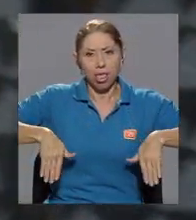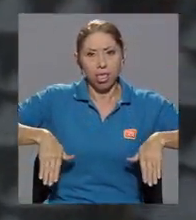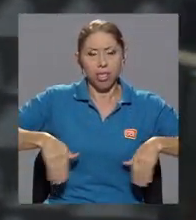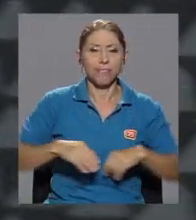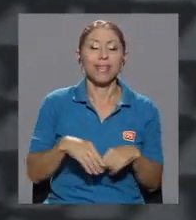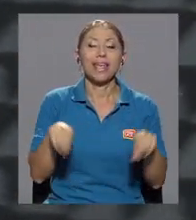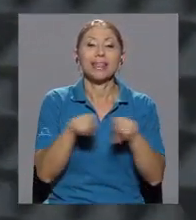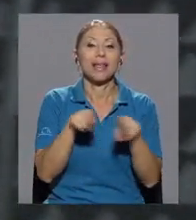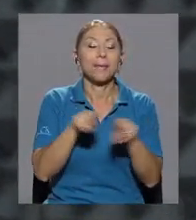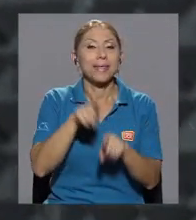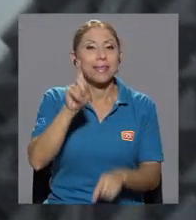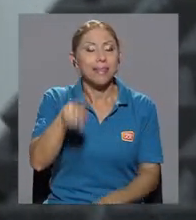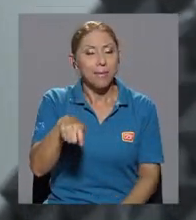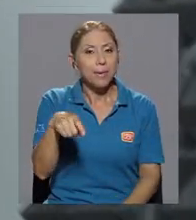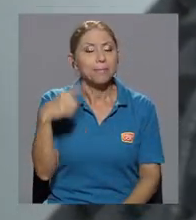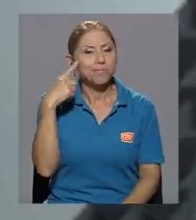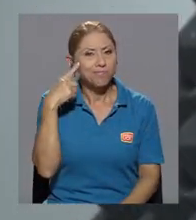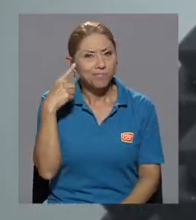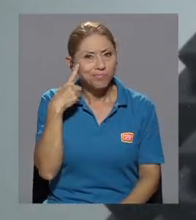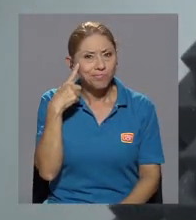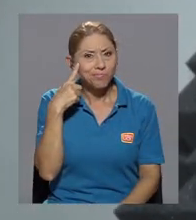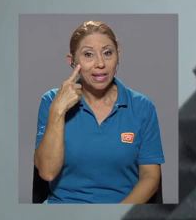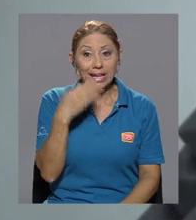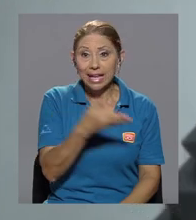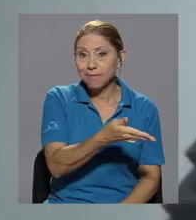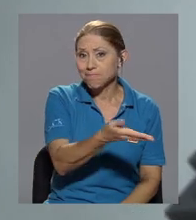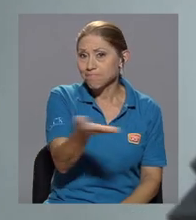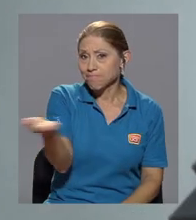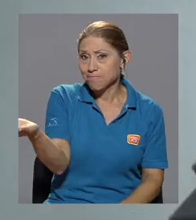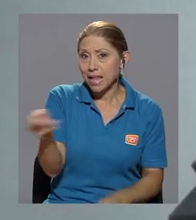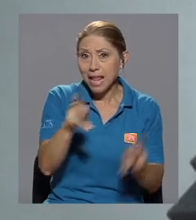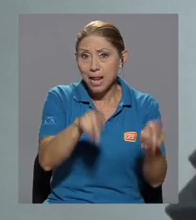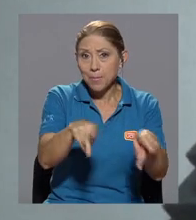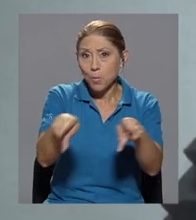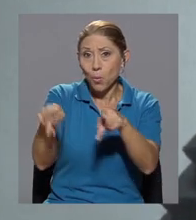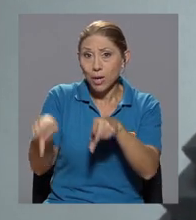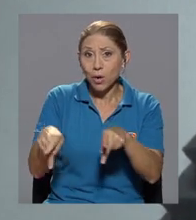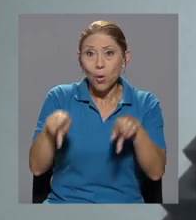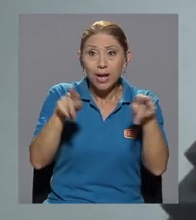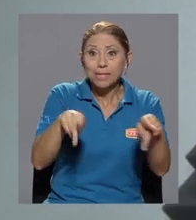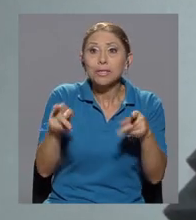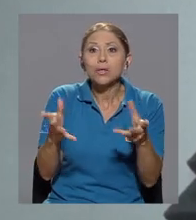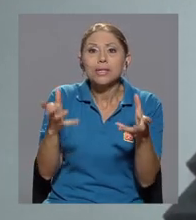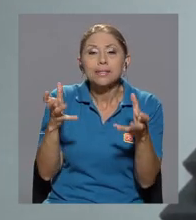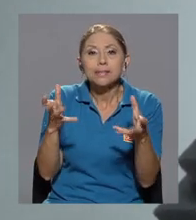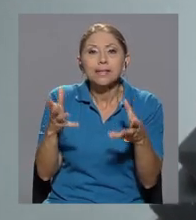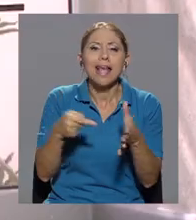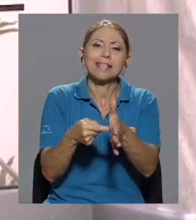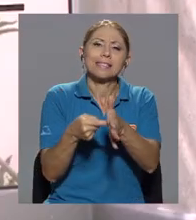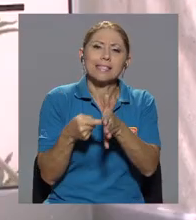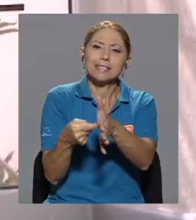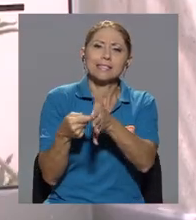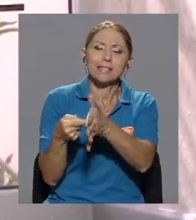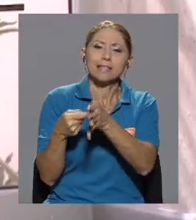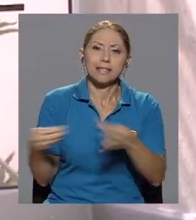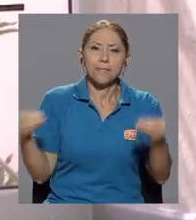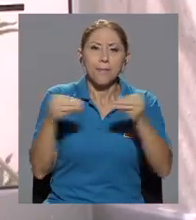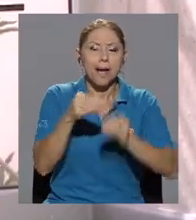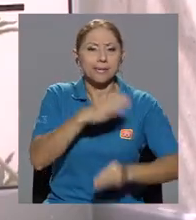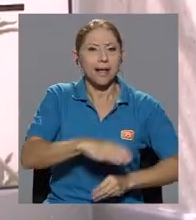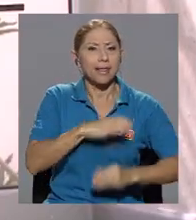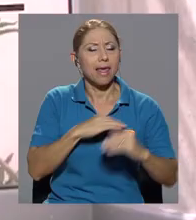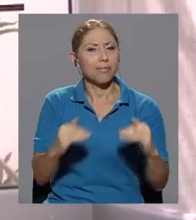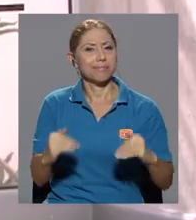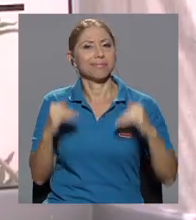habría que considerar el hecho de que el público, digamoslo así, o las audiencias exigían cada vez más un mayor nivel, digamos, de calidad